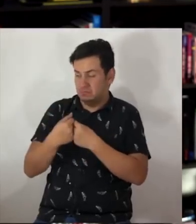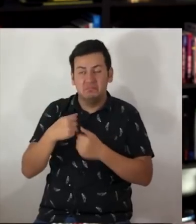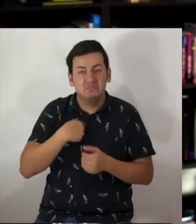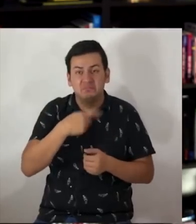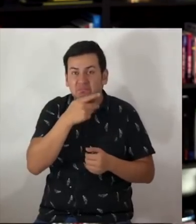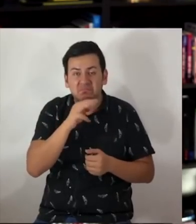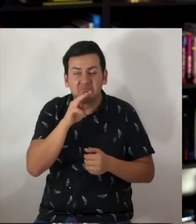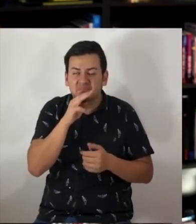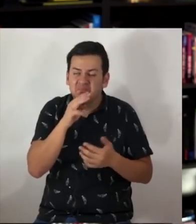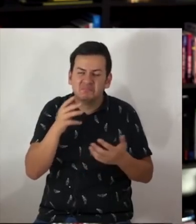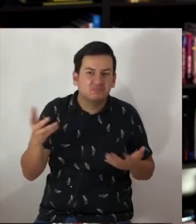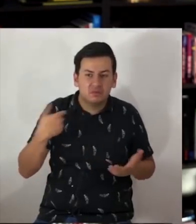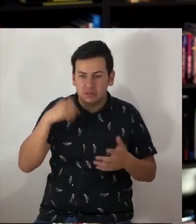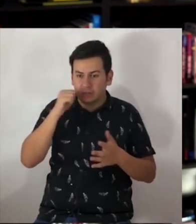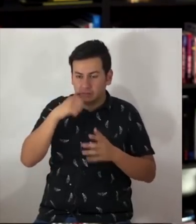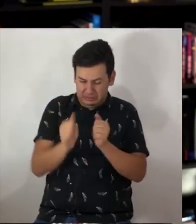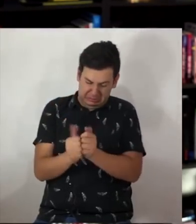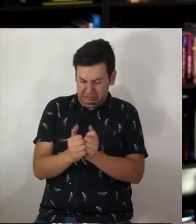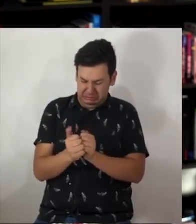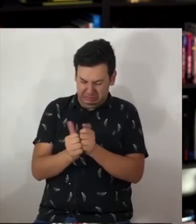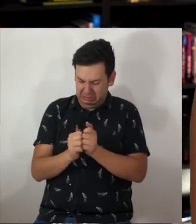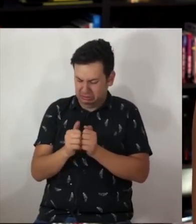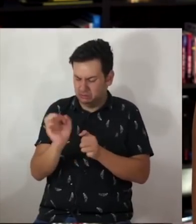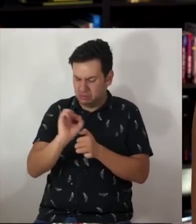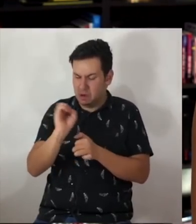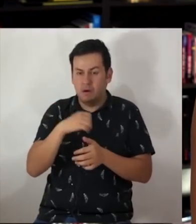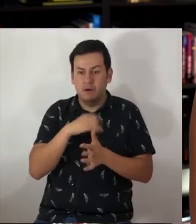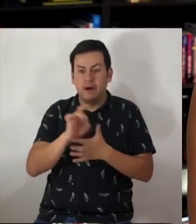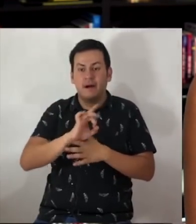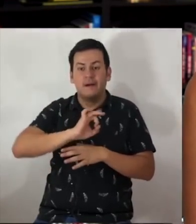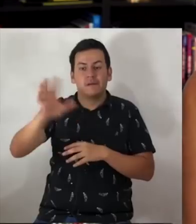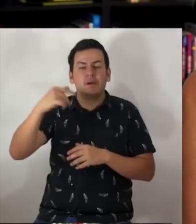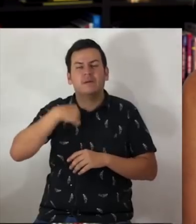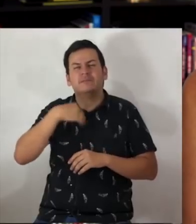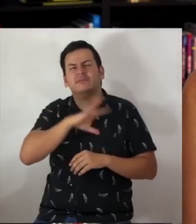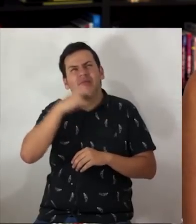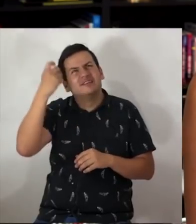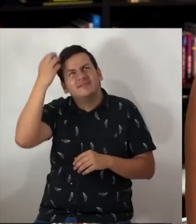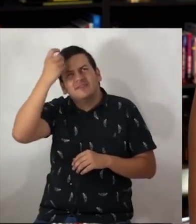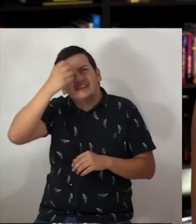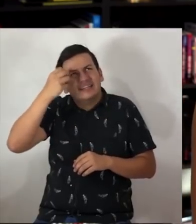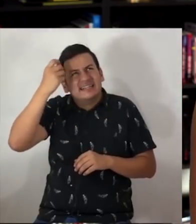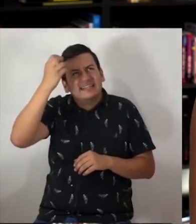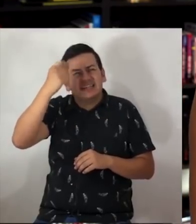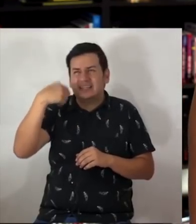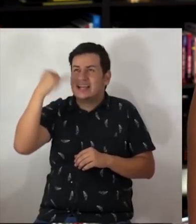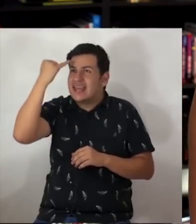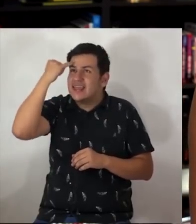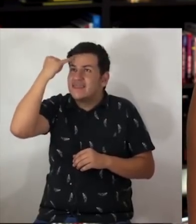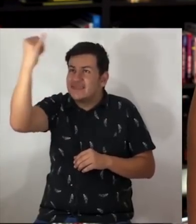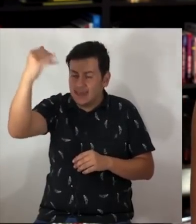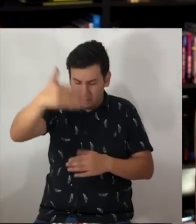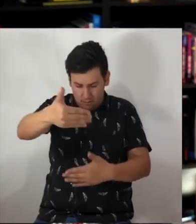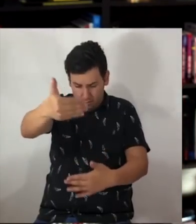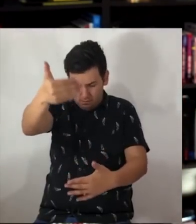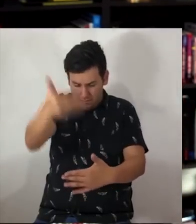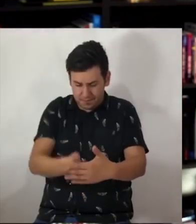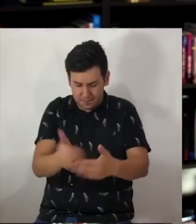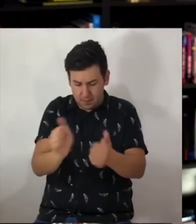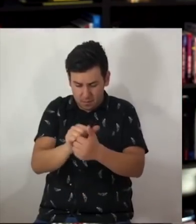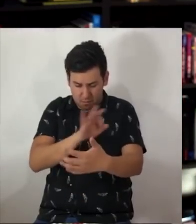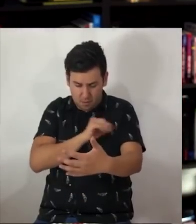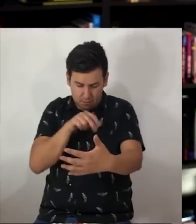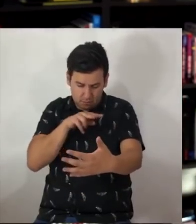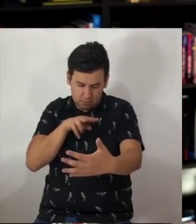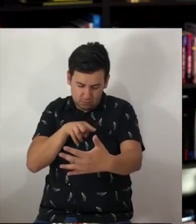un mensaje en WhatsApp que escribes el chingue, que luego como que nunca envías. Pero como sea, me tomo el tiempo para reflexionar si la idea de la tostadora con ventana puede traer